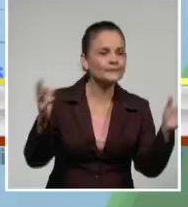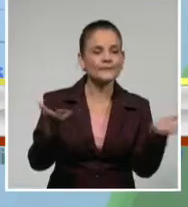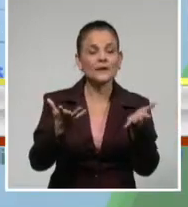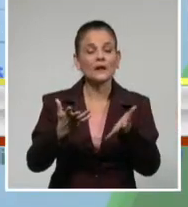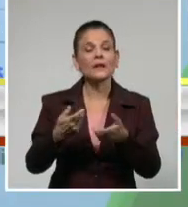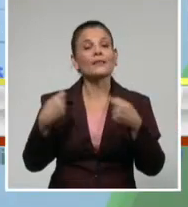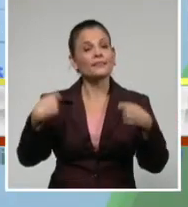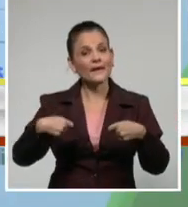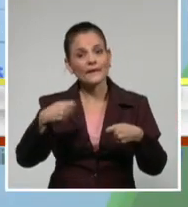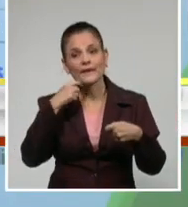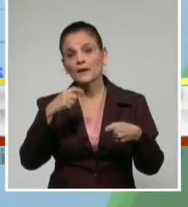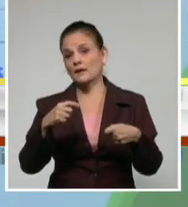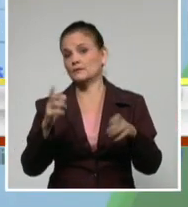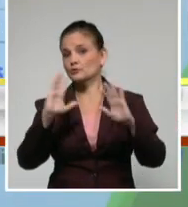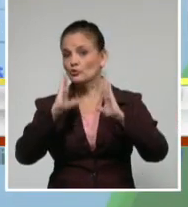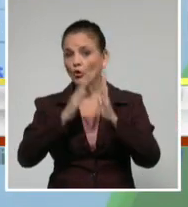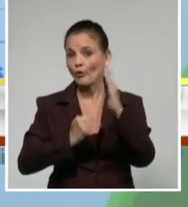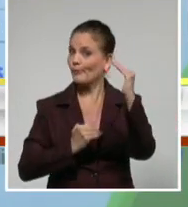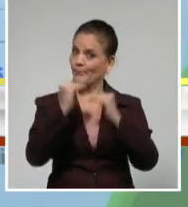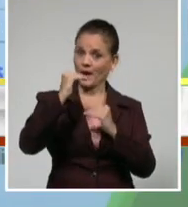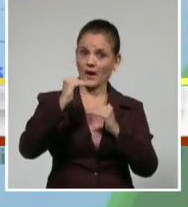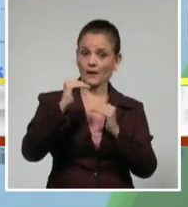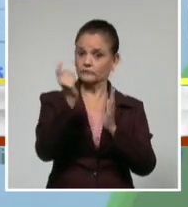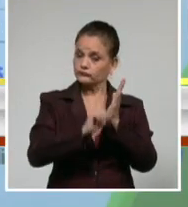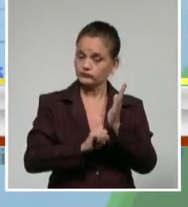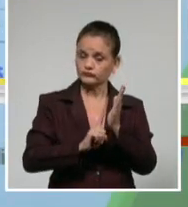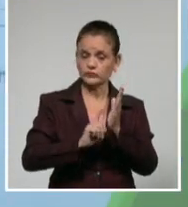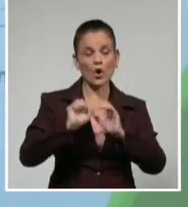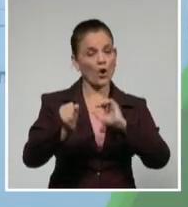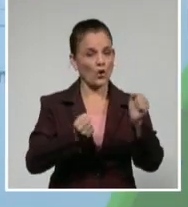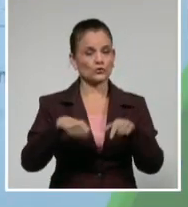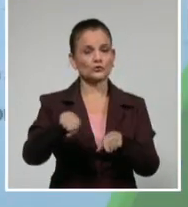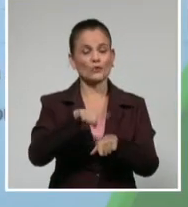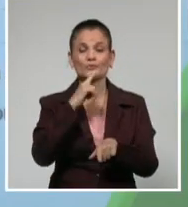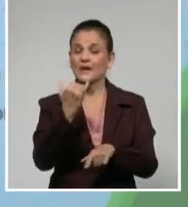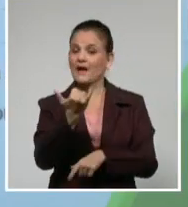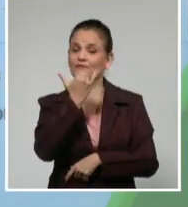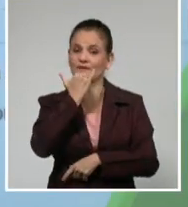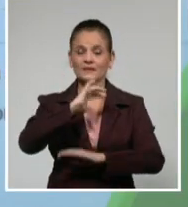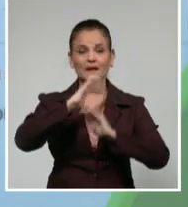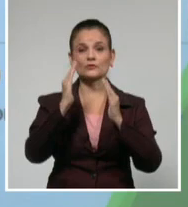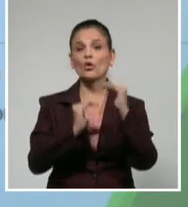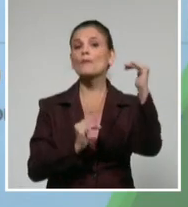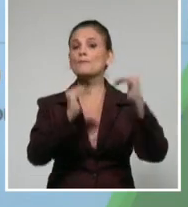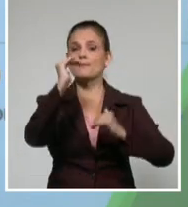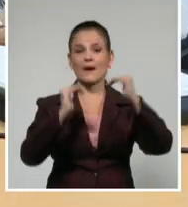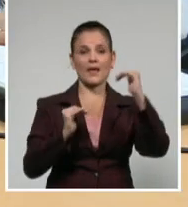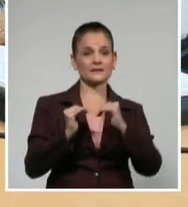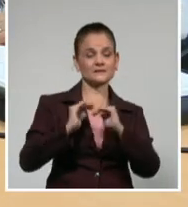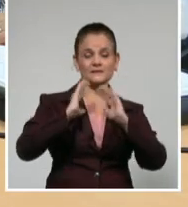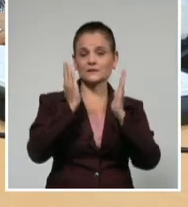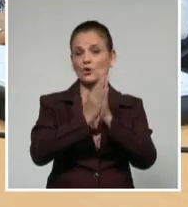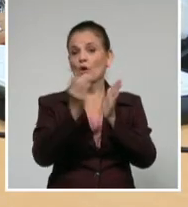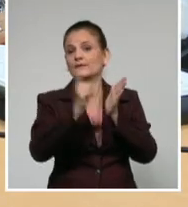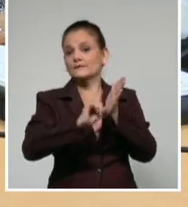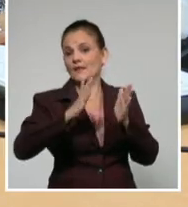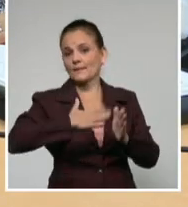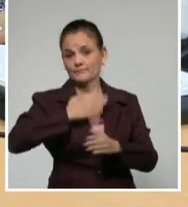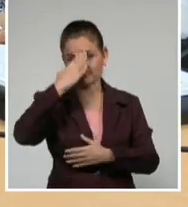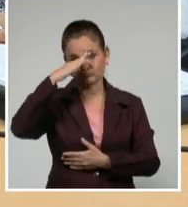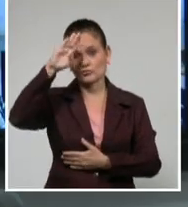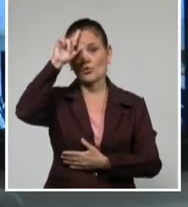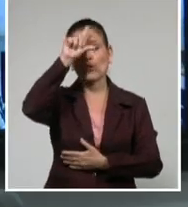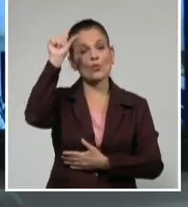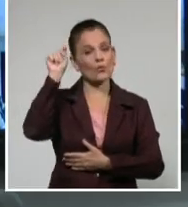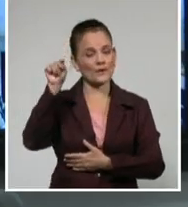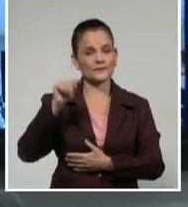ocurrir afectarían el balance de portadores energéticos del país. En esa dirección, la sesión